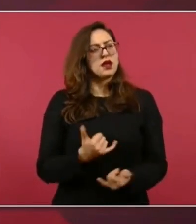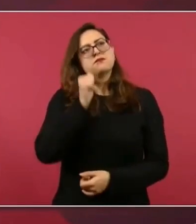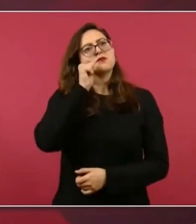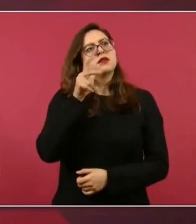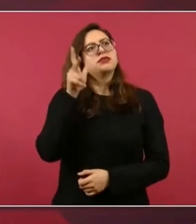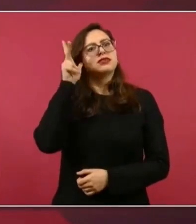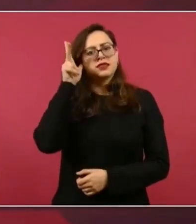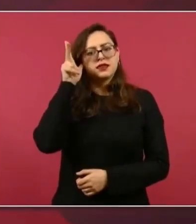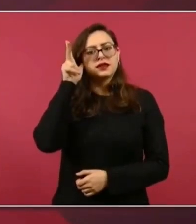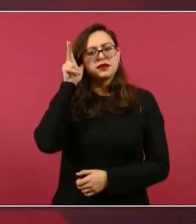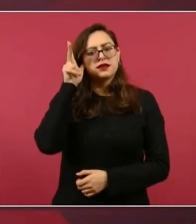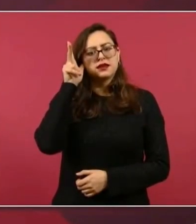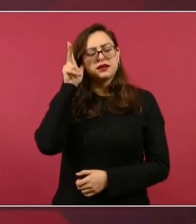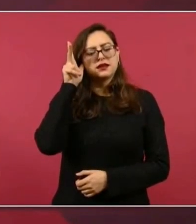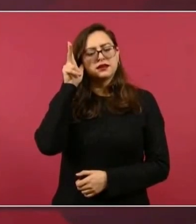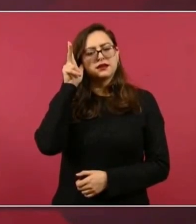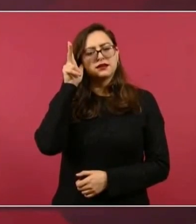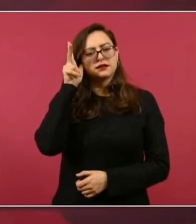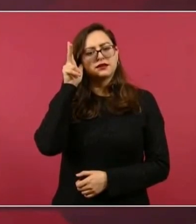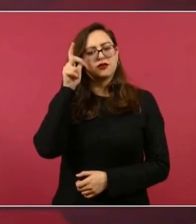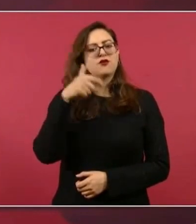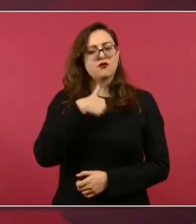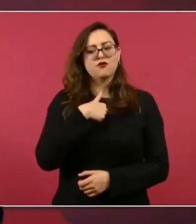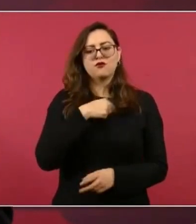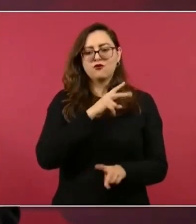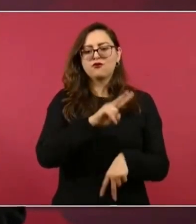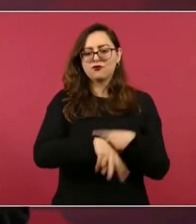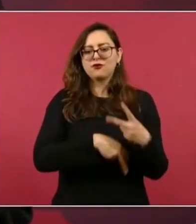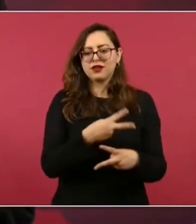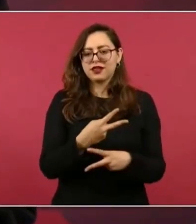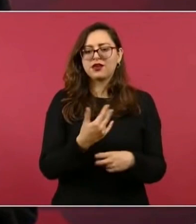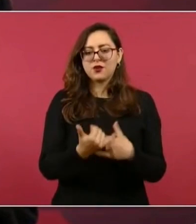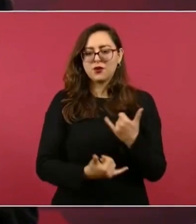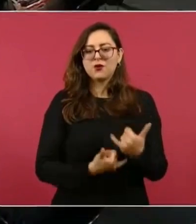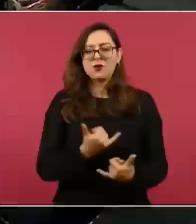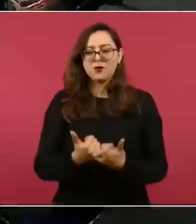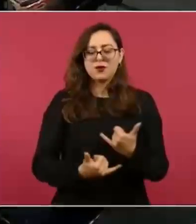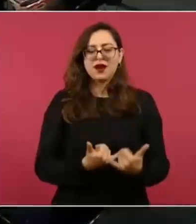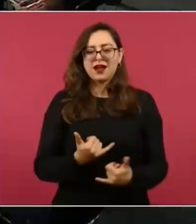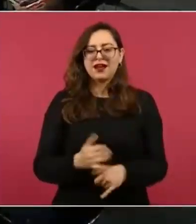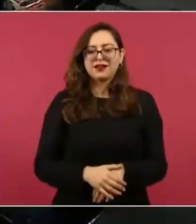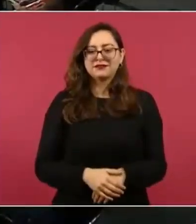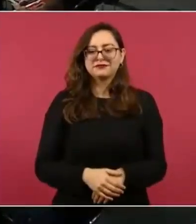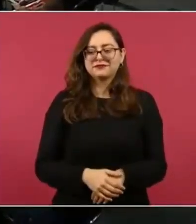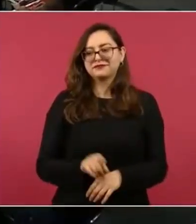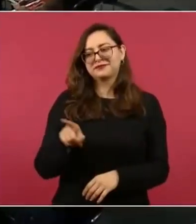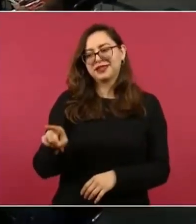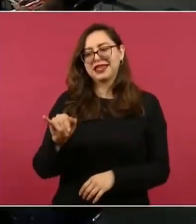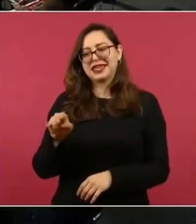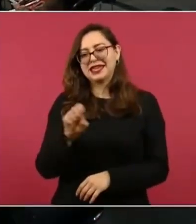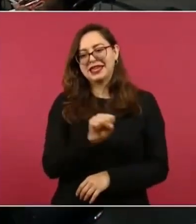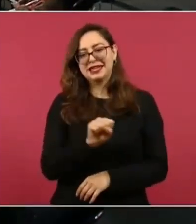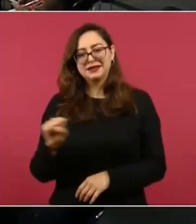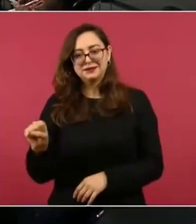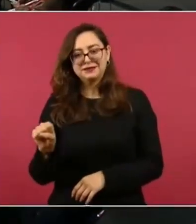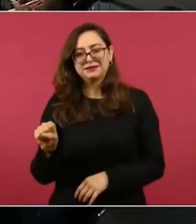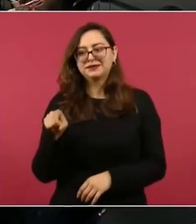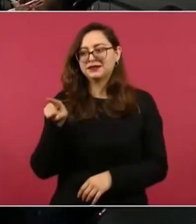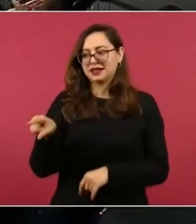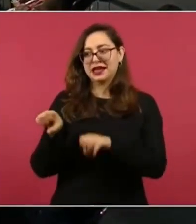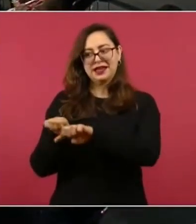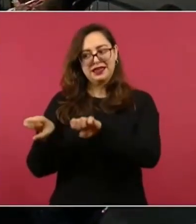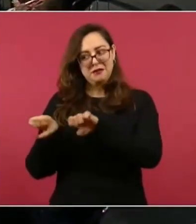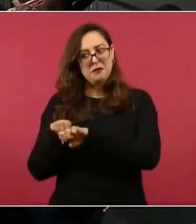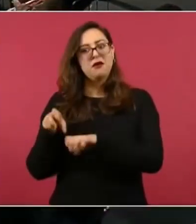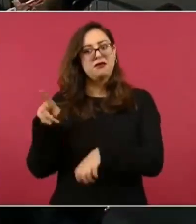contra el seguro. Llevaron refuerzo los del